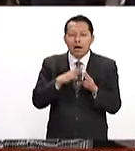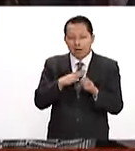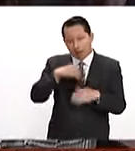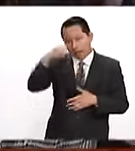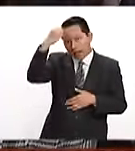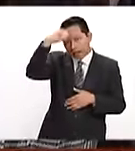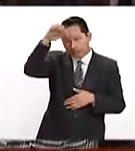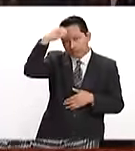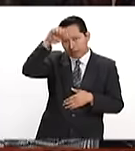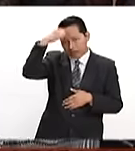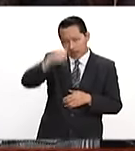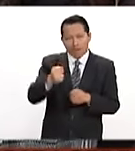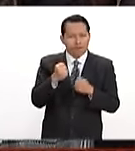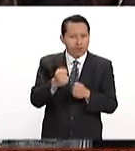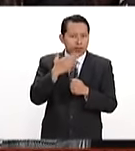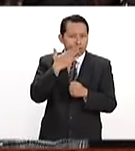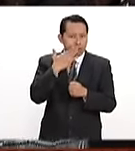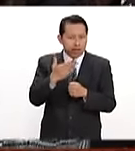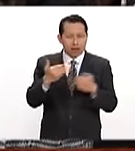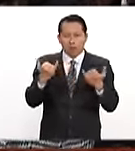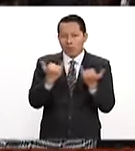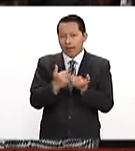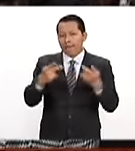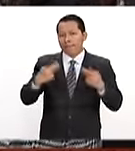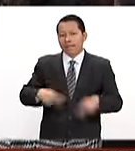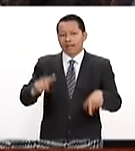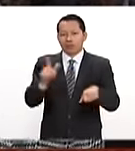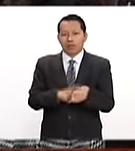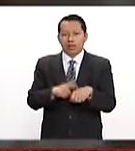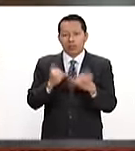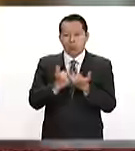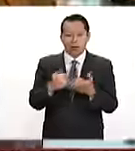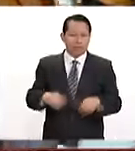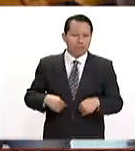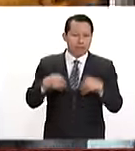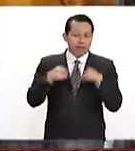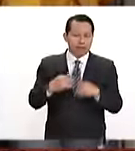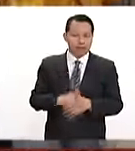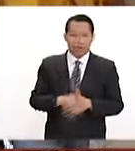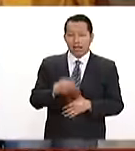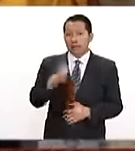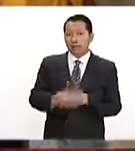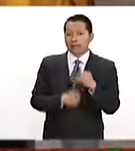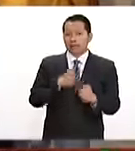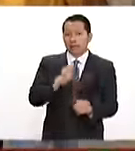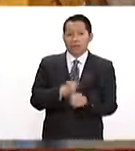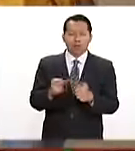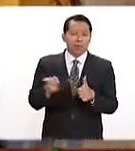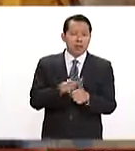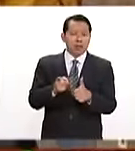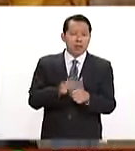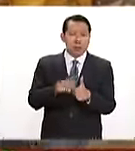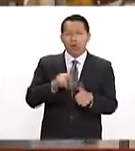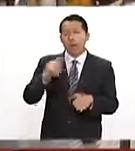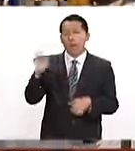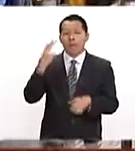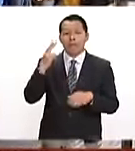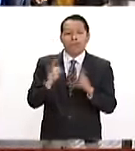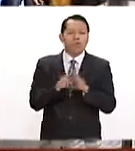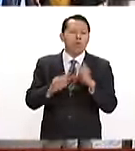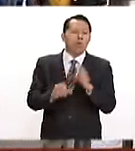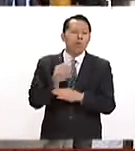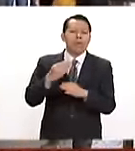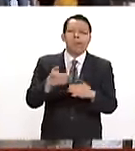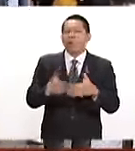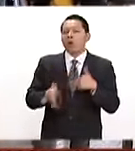experiencia académica, una gran experiencia personal y de vida. Este año, por primera vez, la UNAM aplicará un nuevo modelo